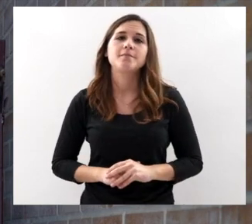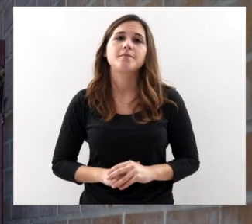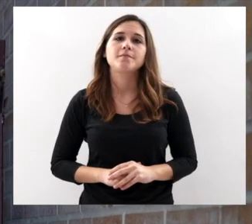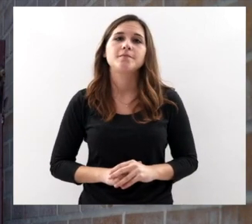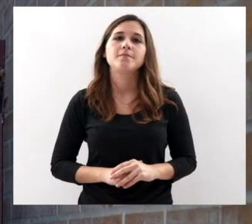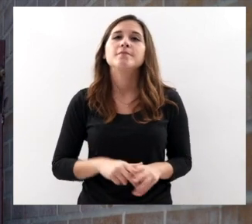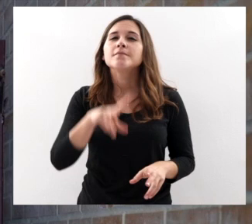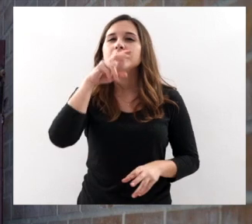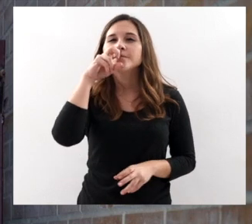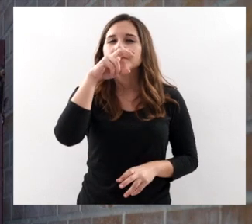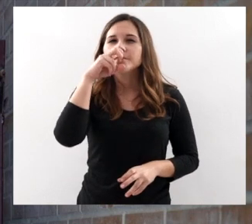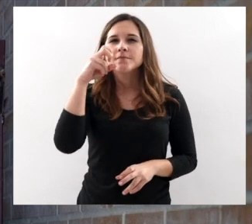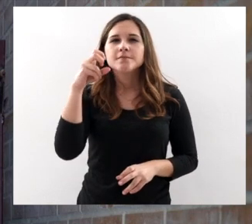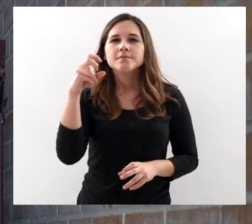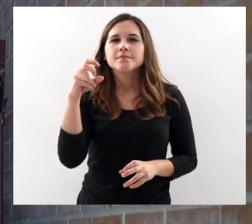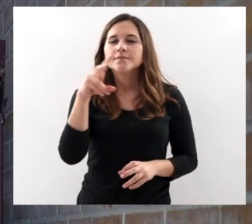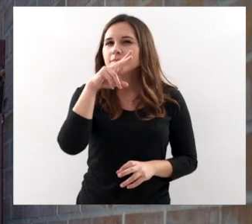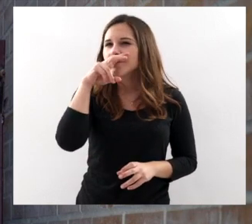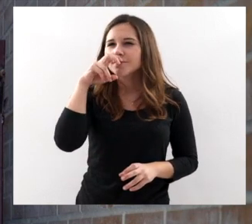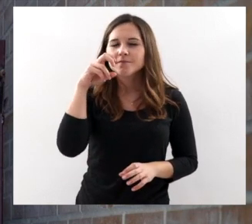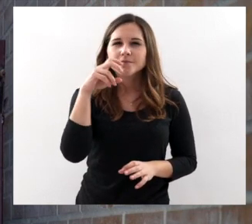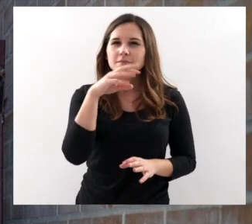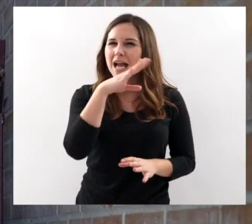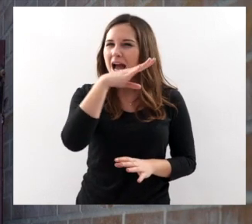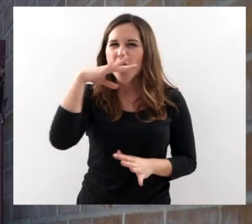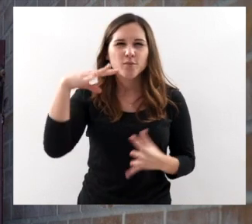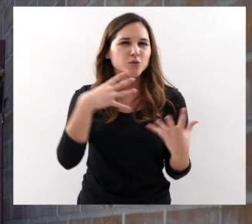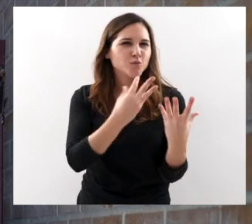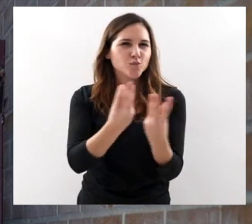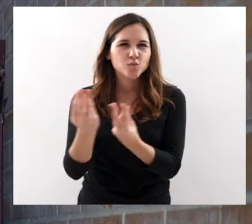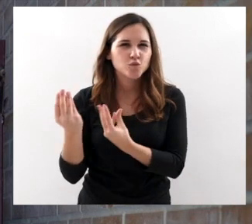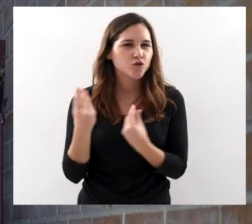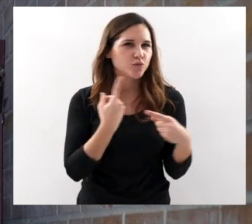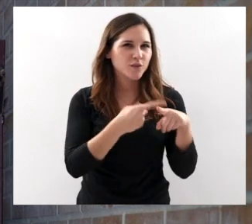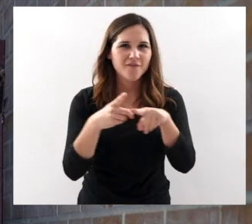Y el nariz es absolutamente Muy muy muy complejo Muy agradable